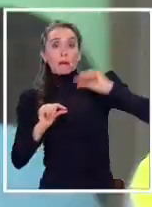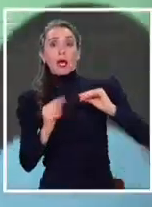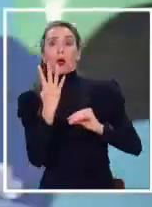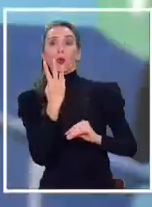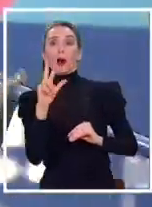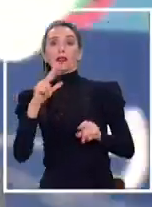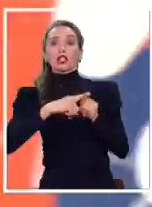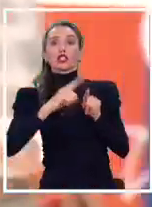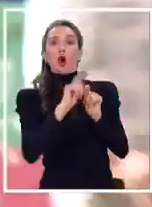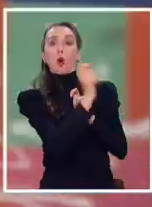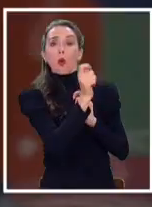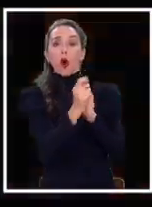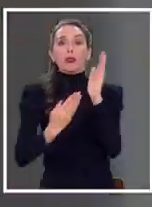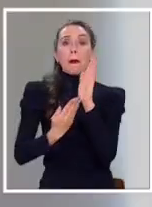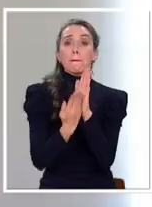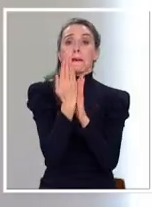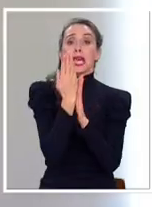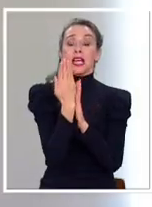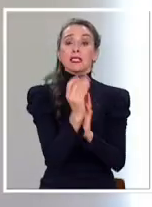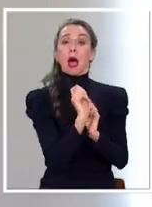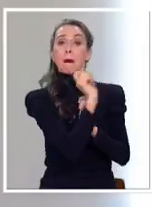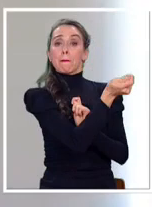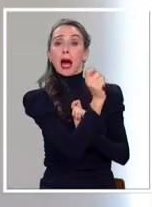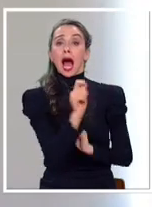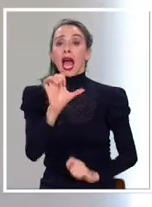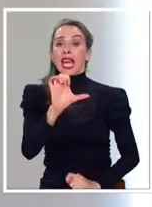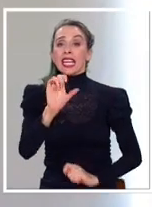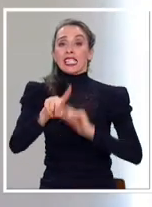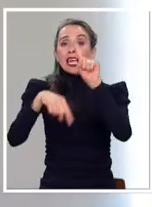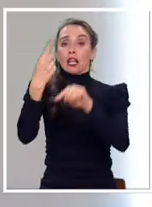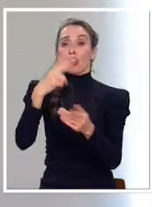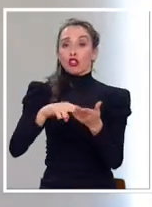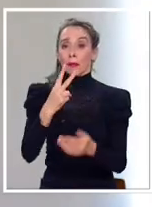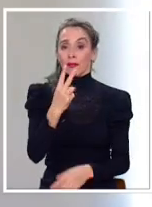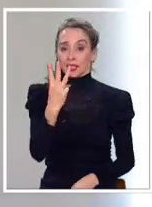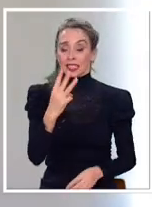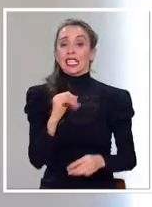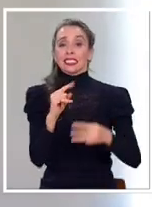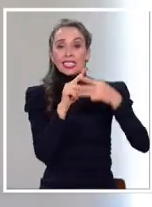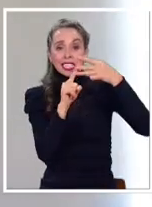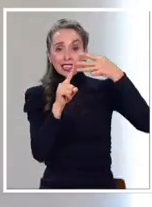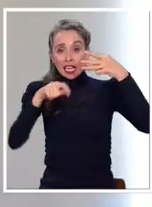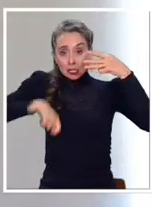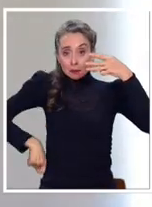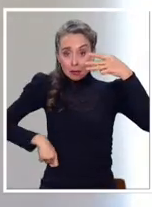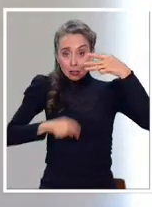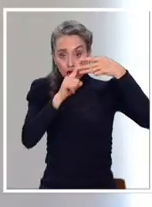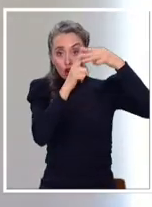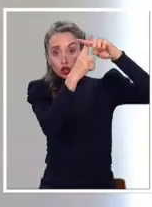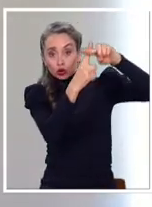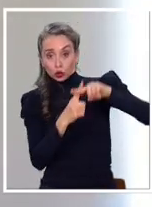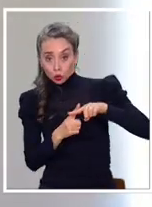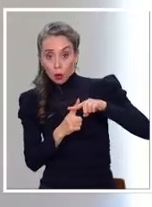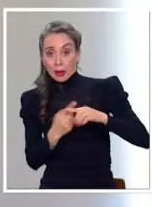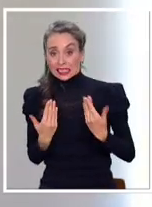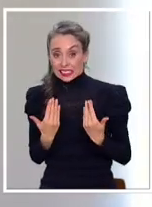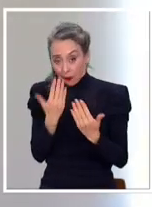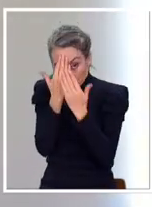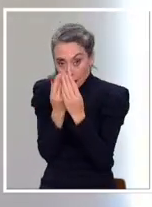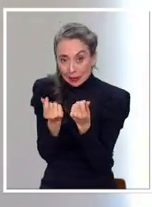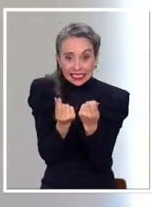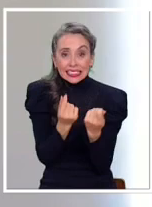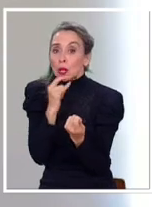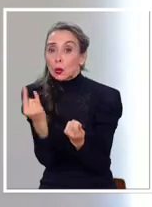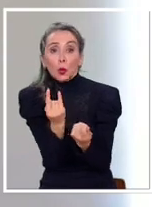desde enero de 2023. Si esas tres pensiones juntas me alcanzan para la emergencia que